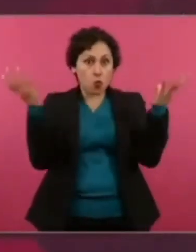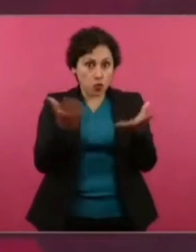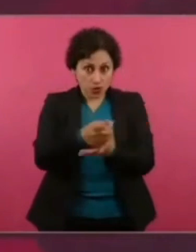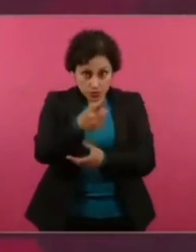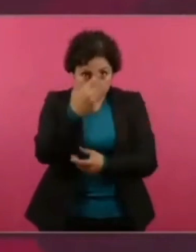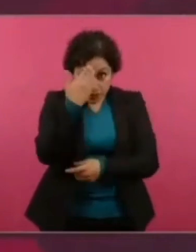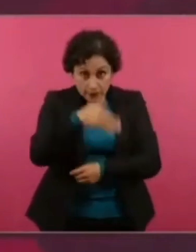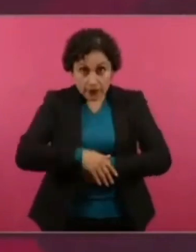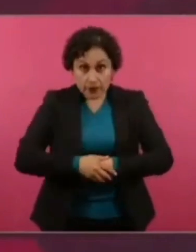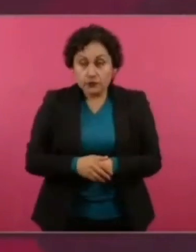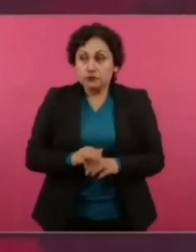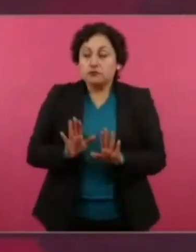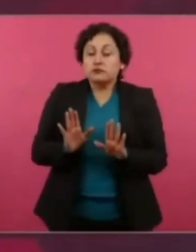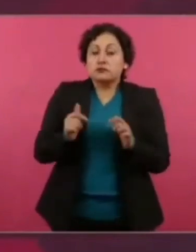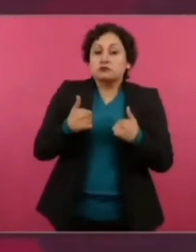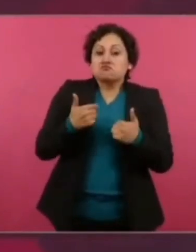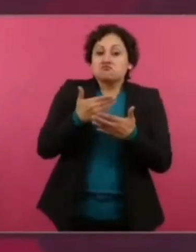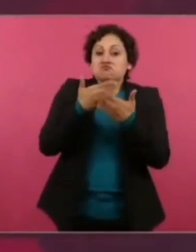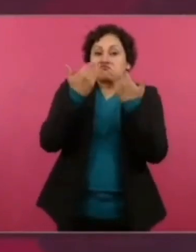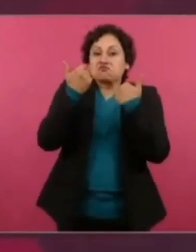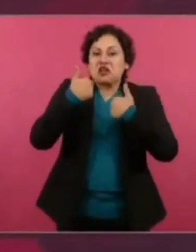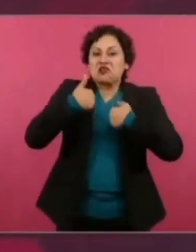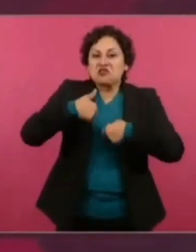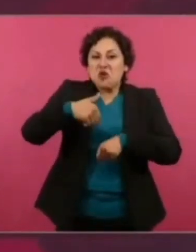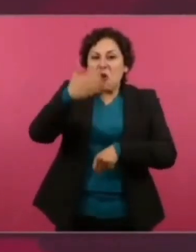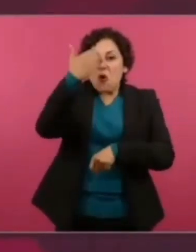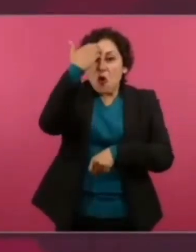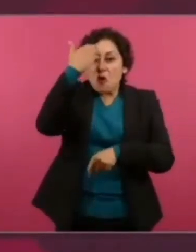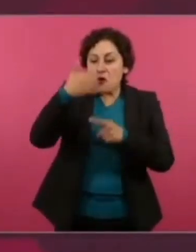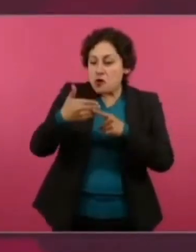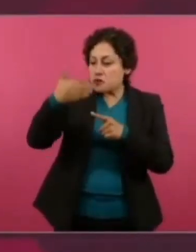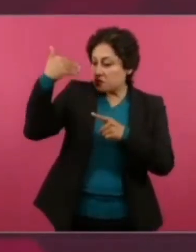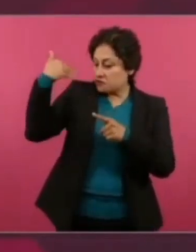conocimiento de lo que ha sido la historia y de los errores que cometen